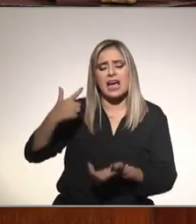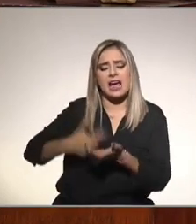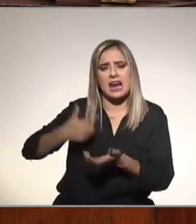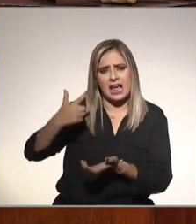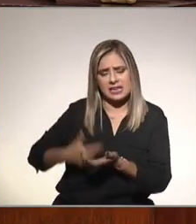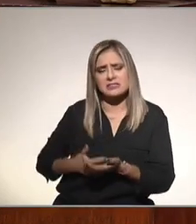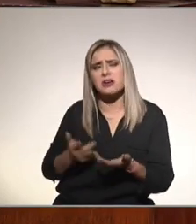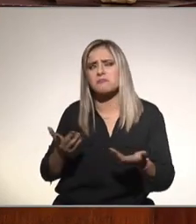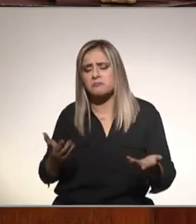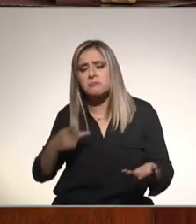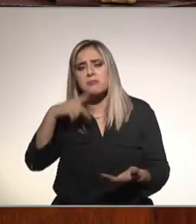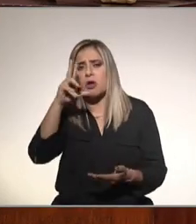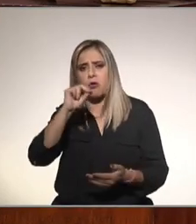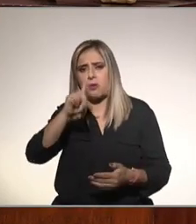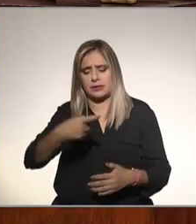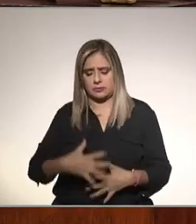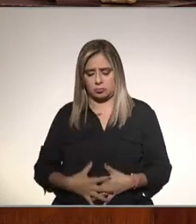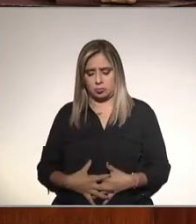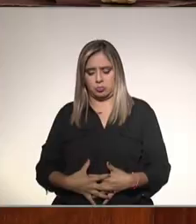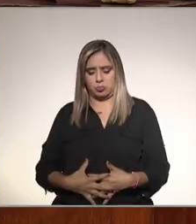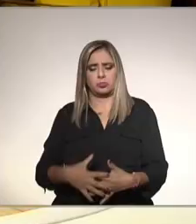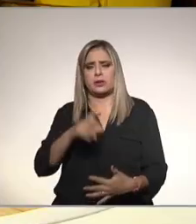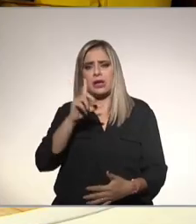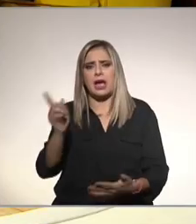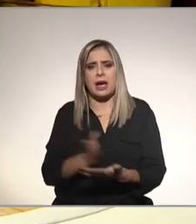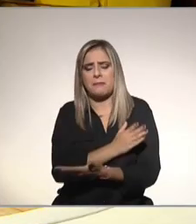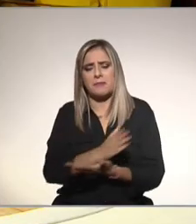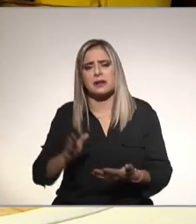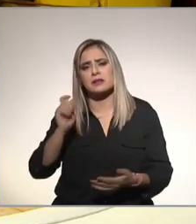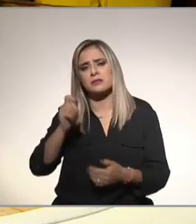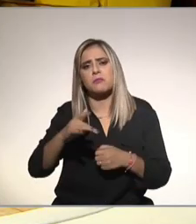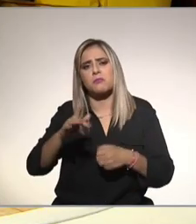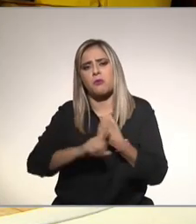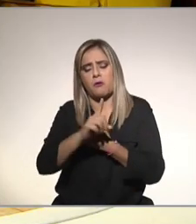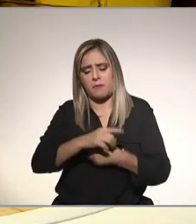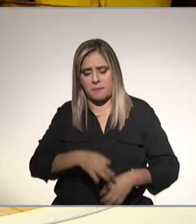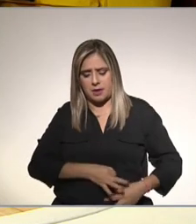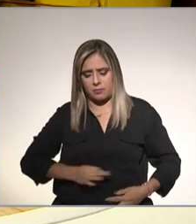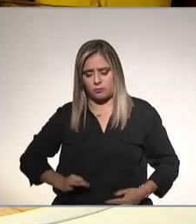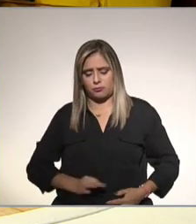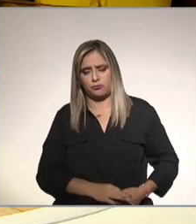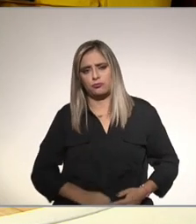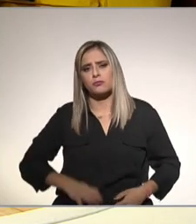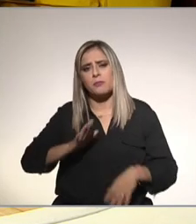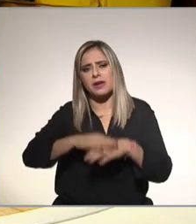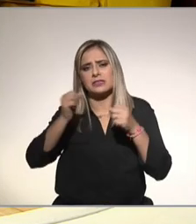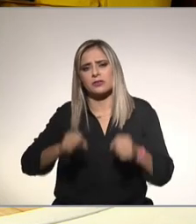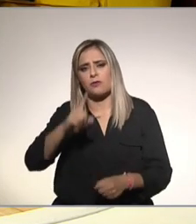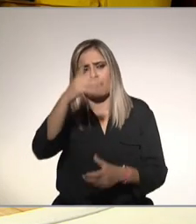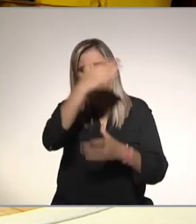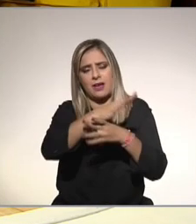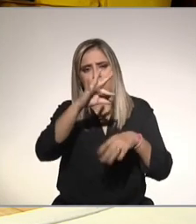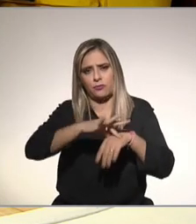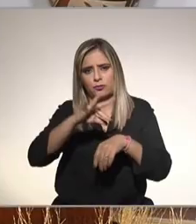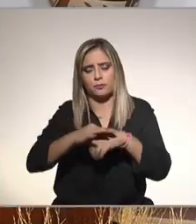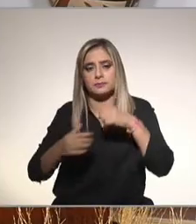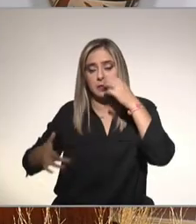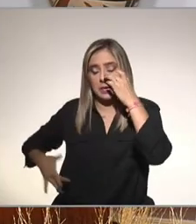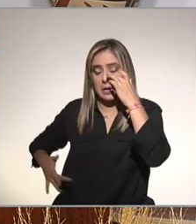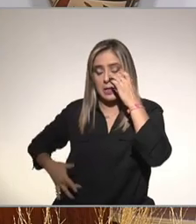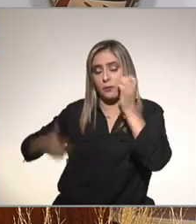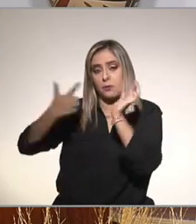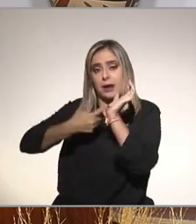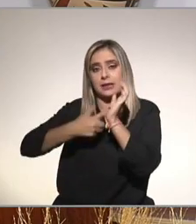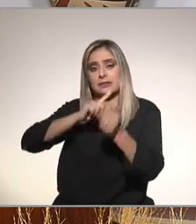pero no a distensión probablemente sea un problema del colon hay que acudir a su médico ¿el hígado graso causa diarrea?